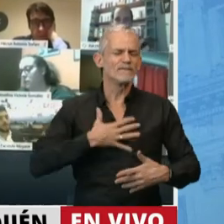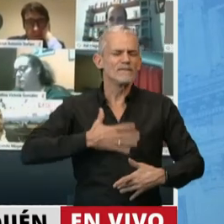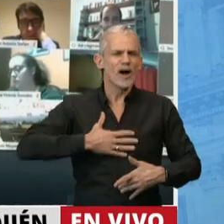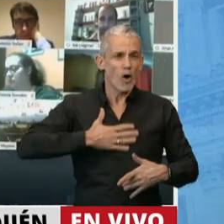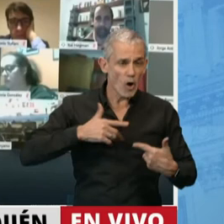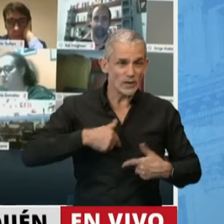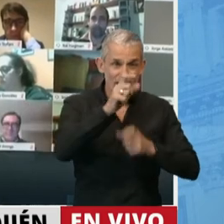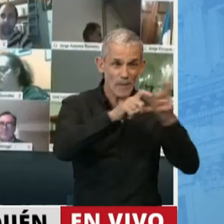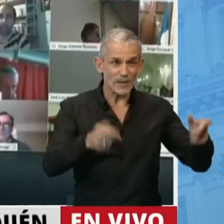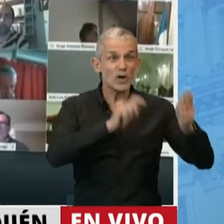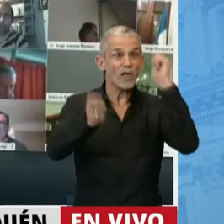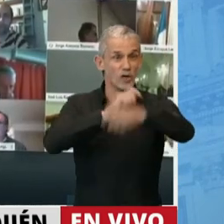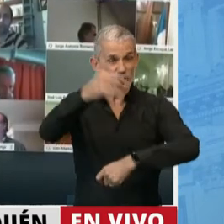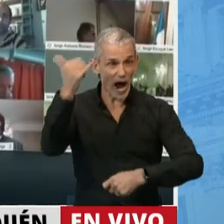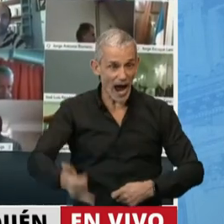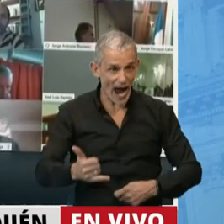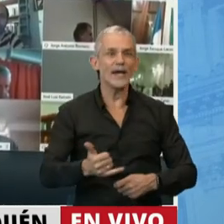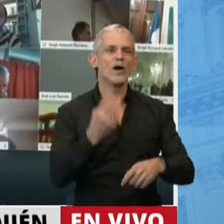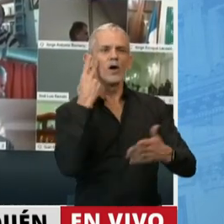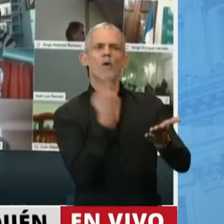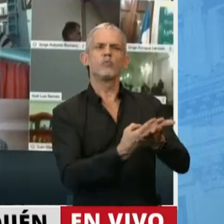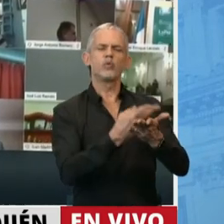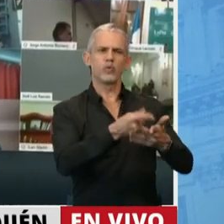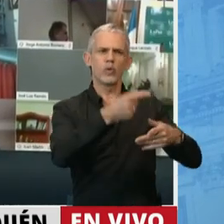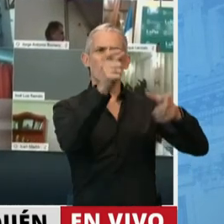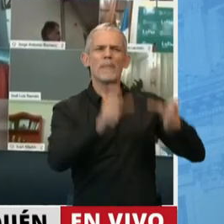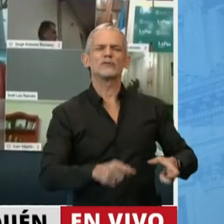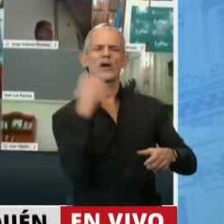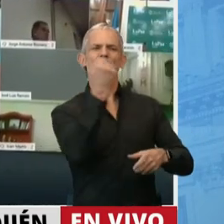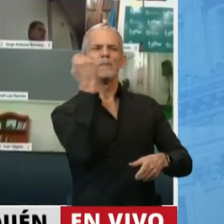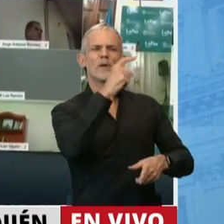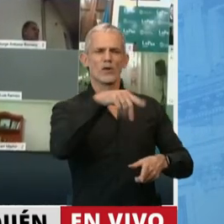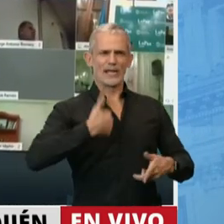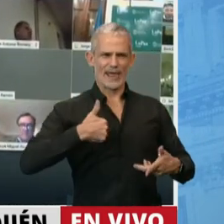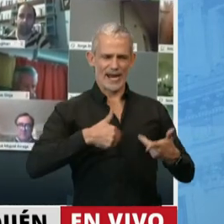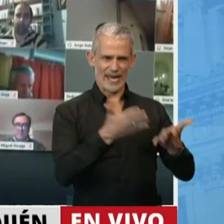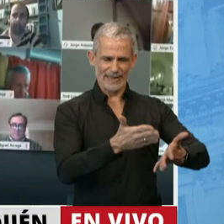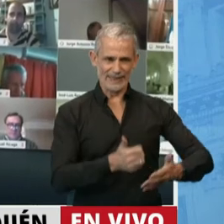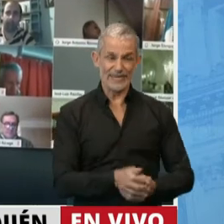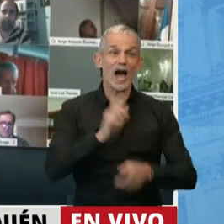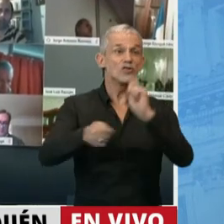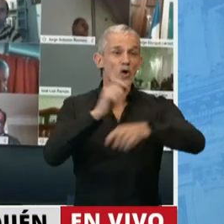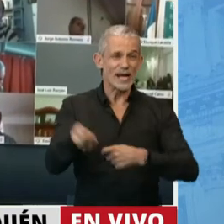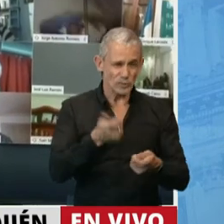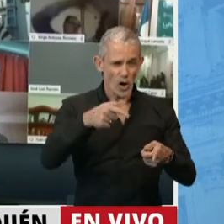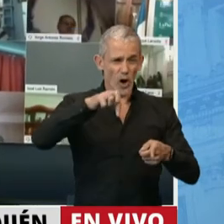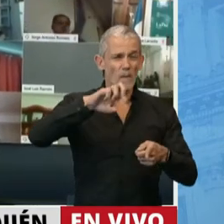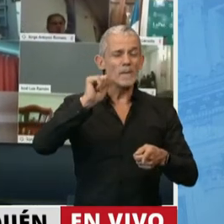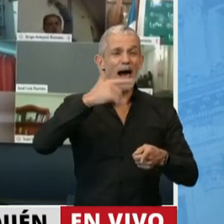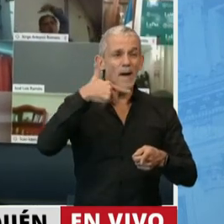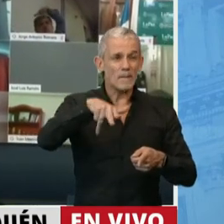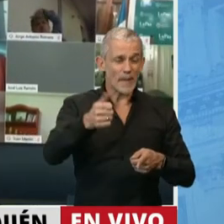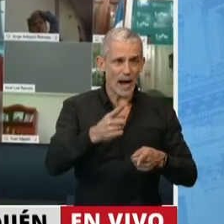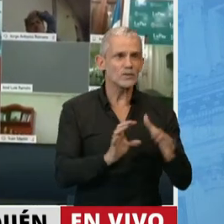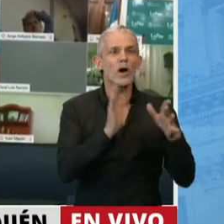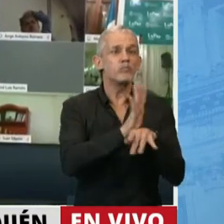que quienes donen sean distinguidos como ciudadanos solidarios destacados de la República Argentina. La donación de plasma estrecha